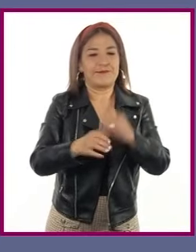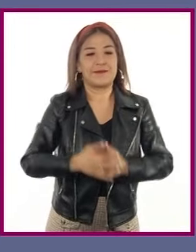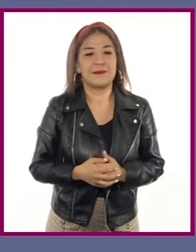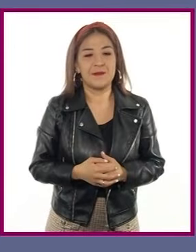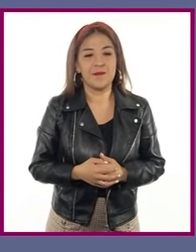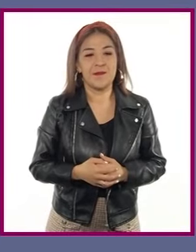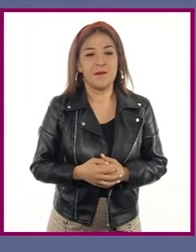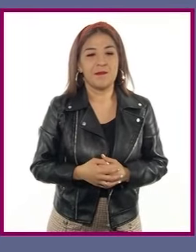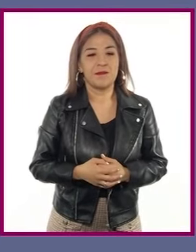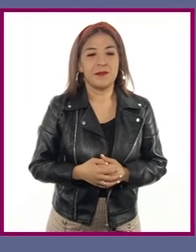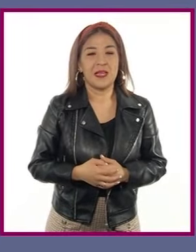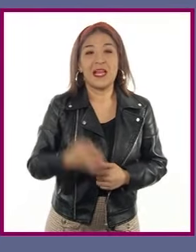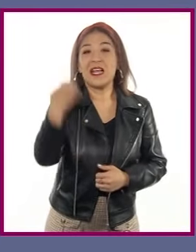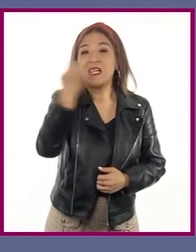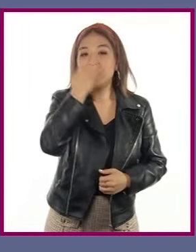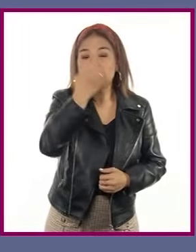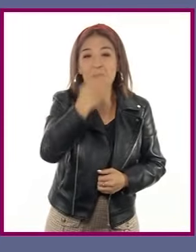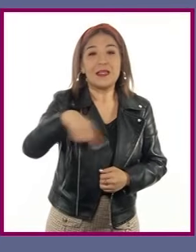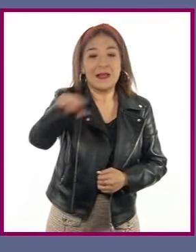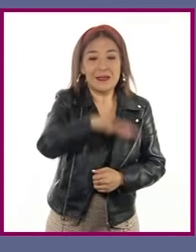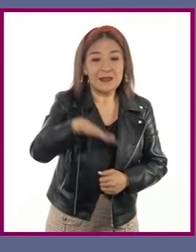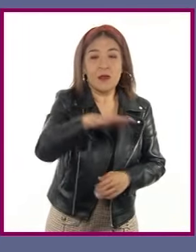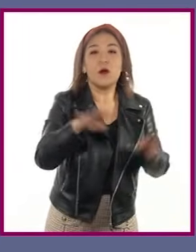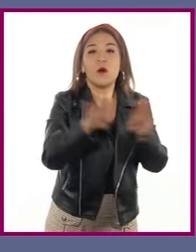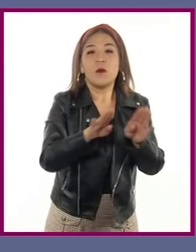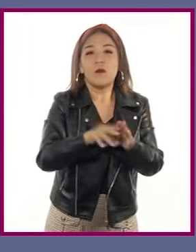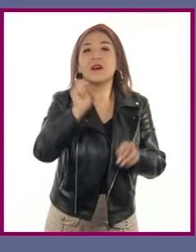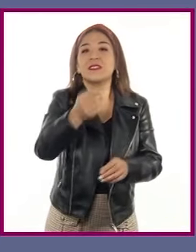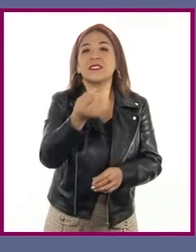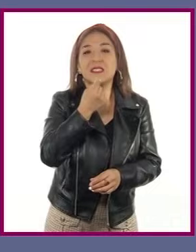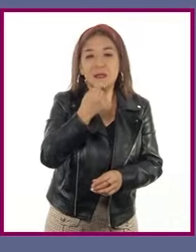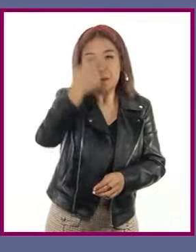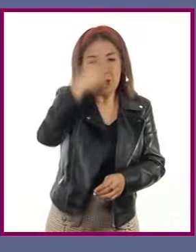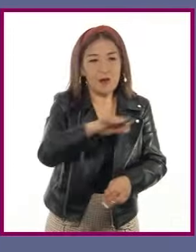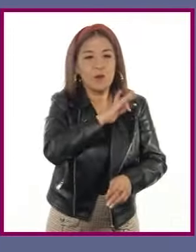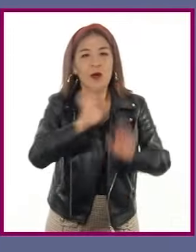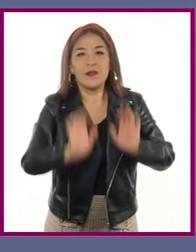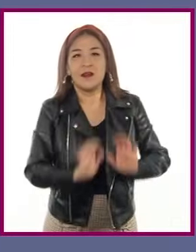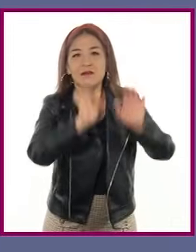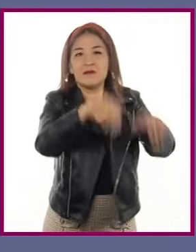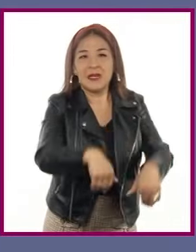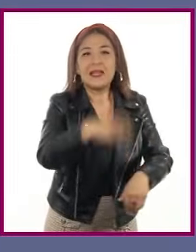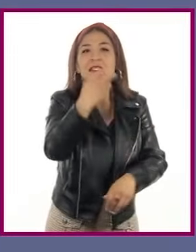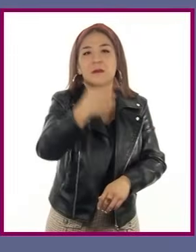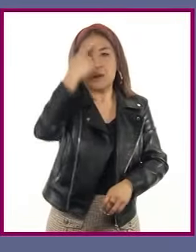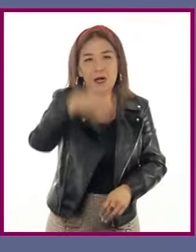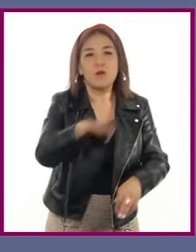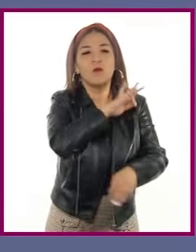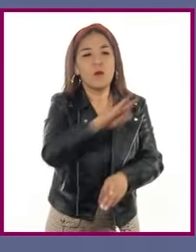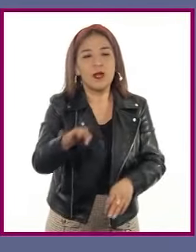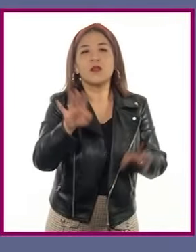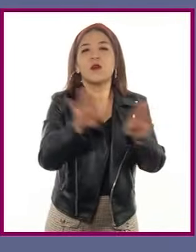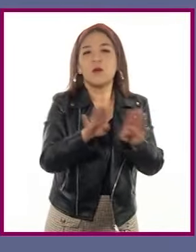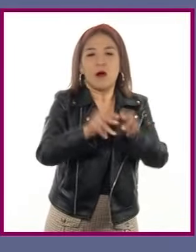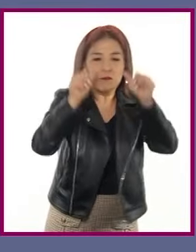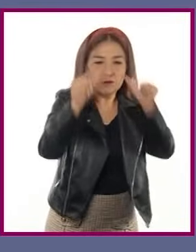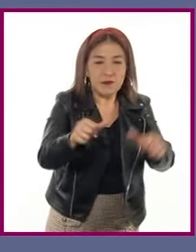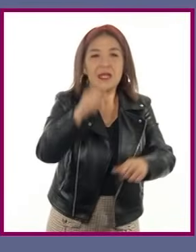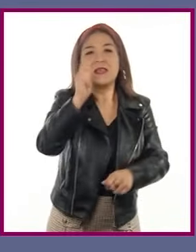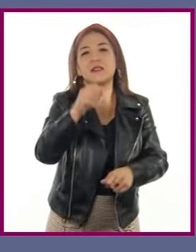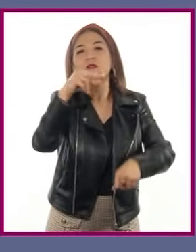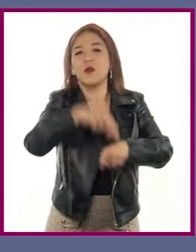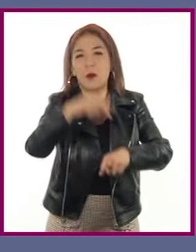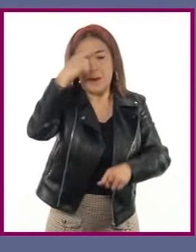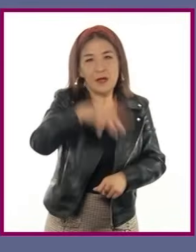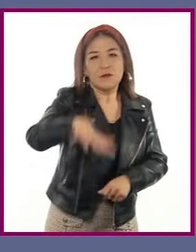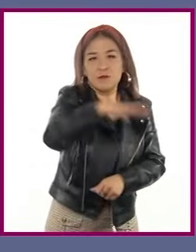El descenso de la población menor de 15 años abre la oportunidad para mejorar tanto la calidad como la cobertura de servicios que aseguren